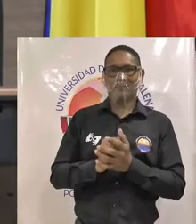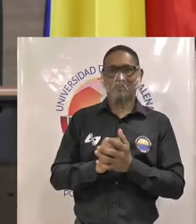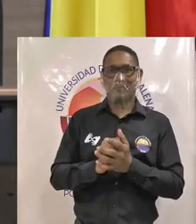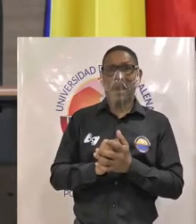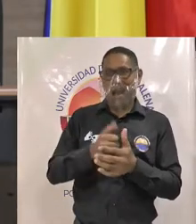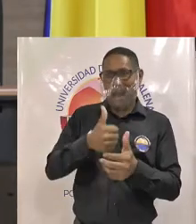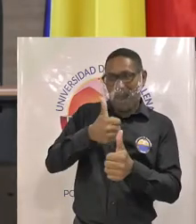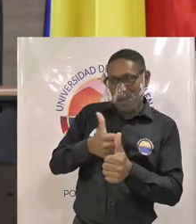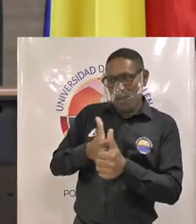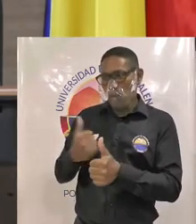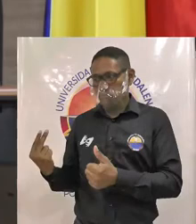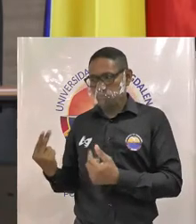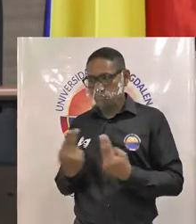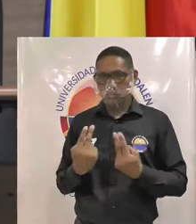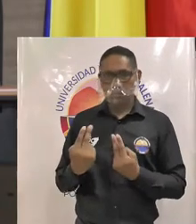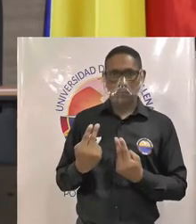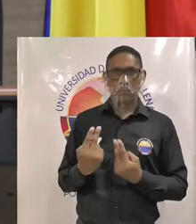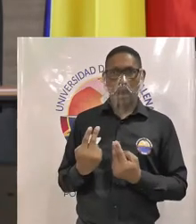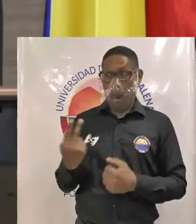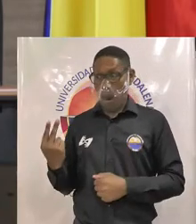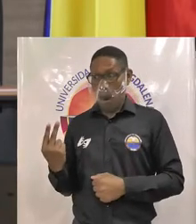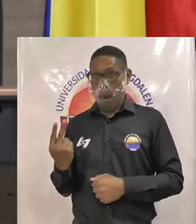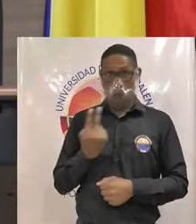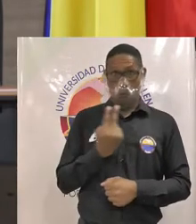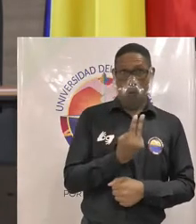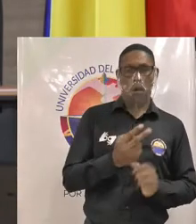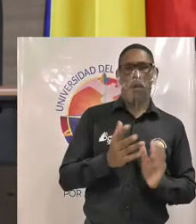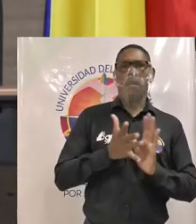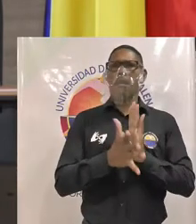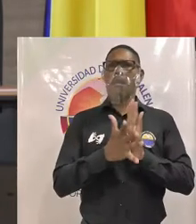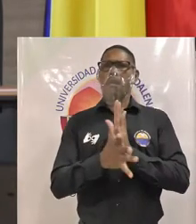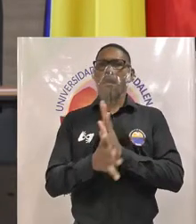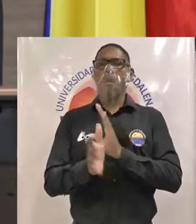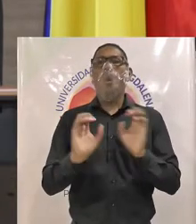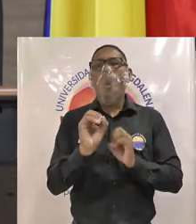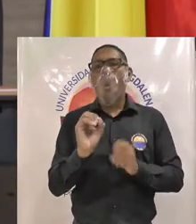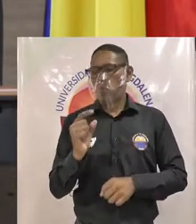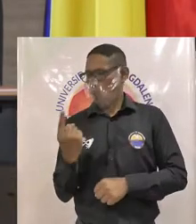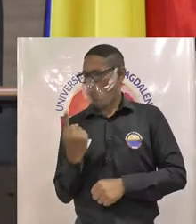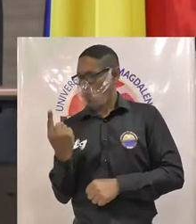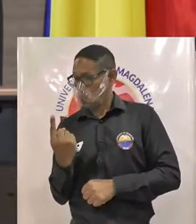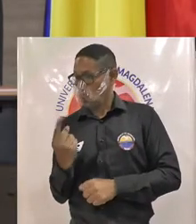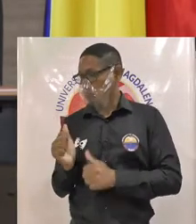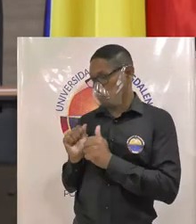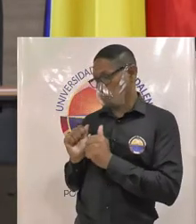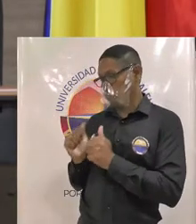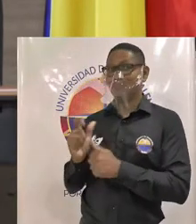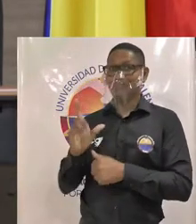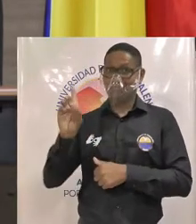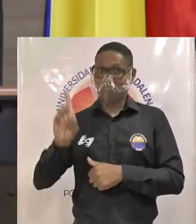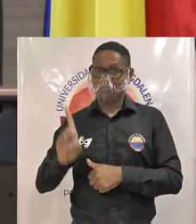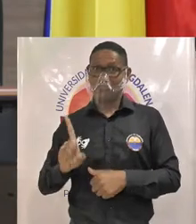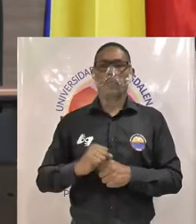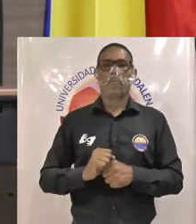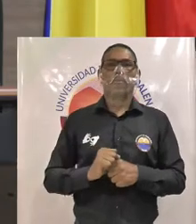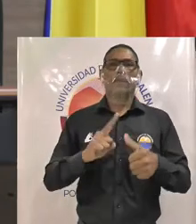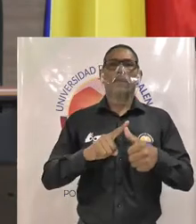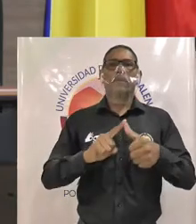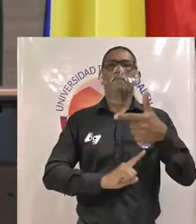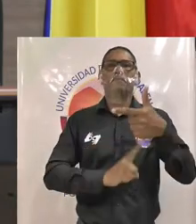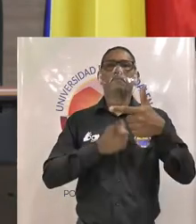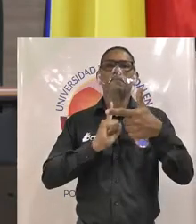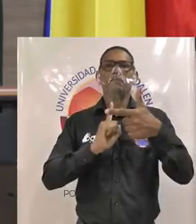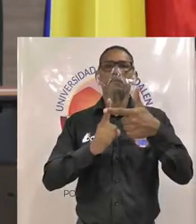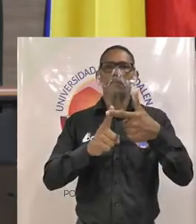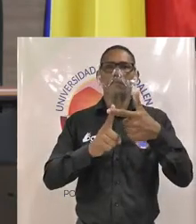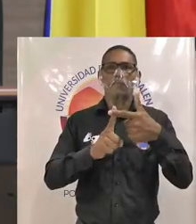decidirá si participan ambos candidatos o uno solo segundo la